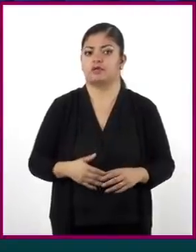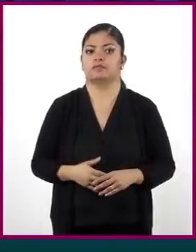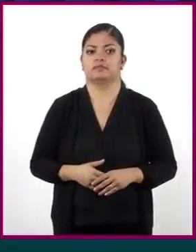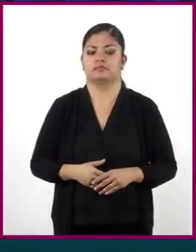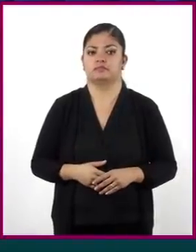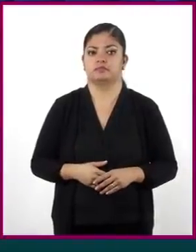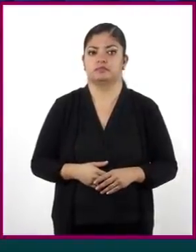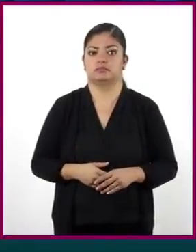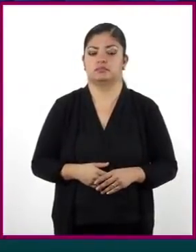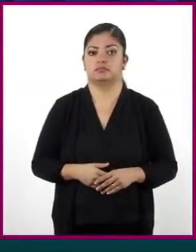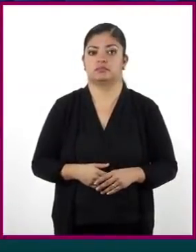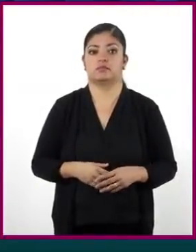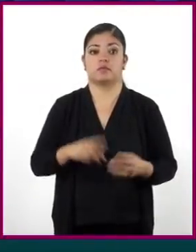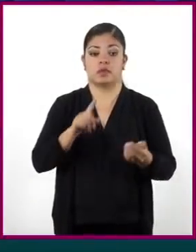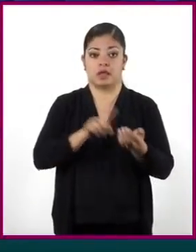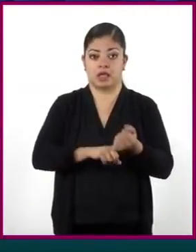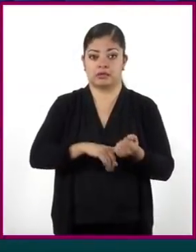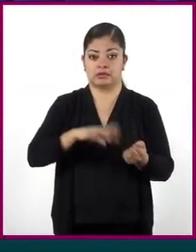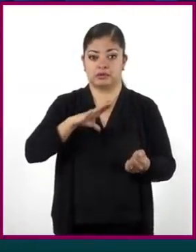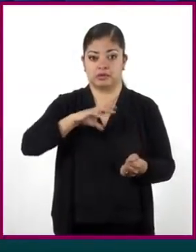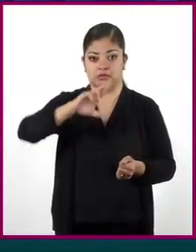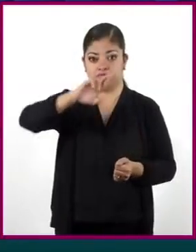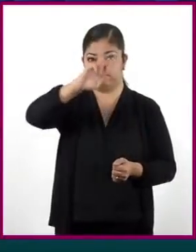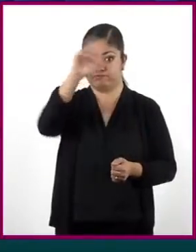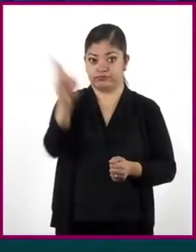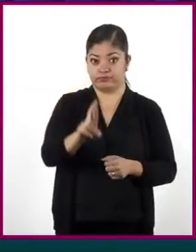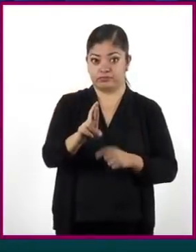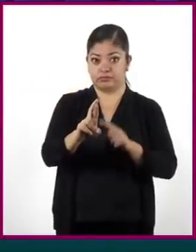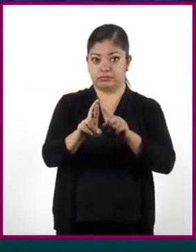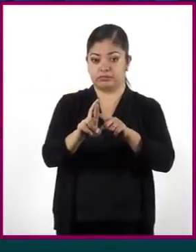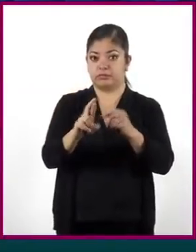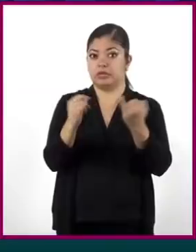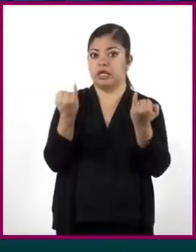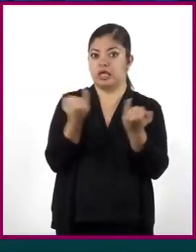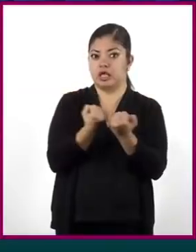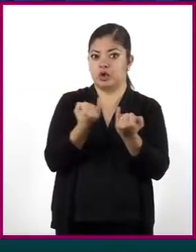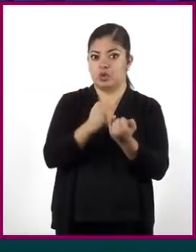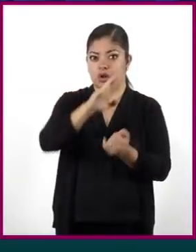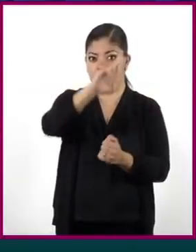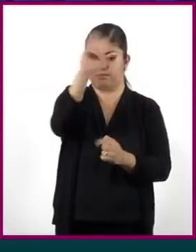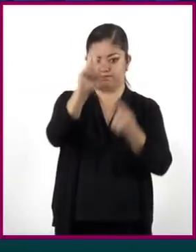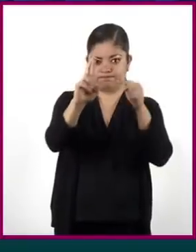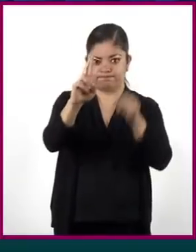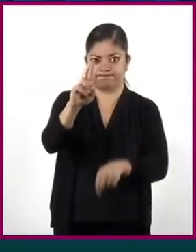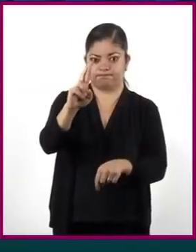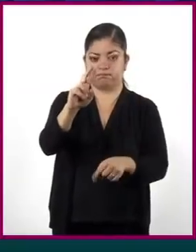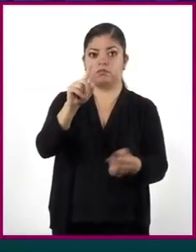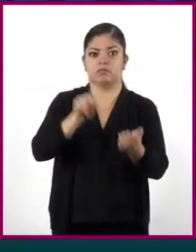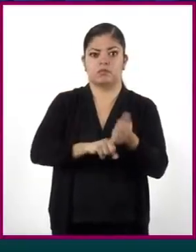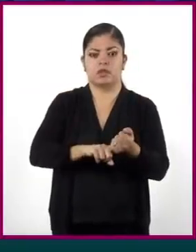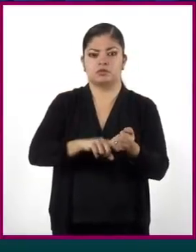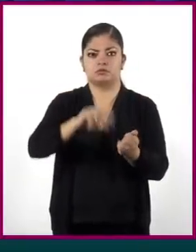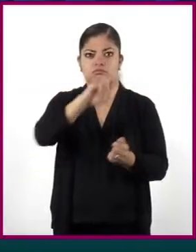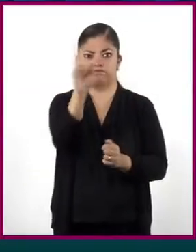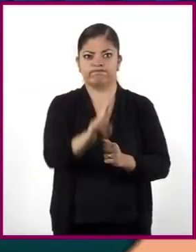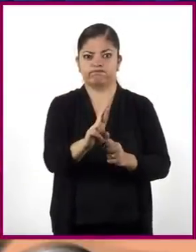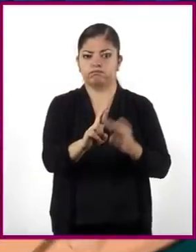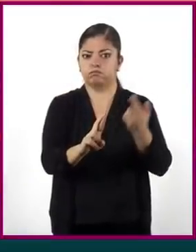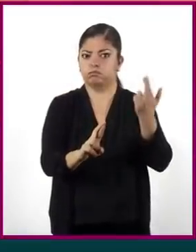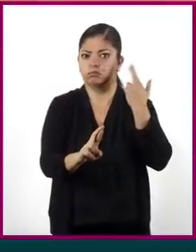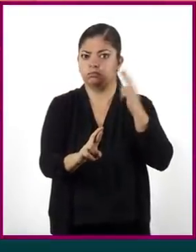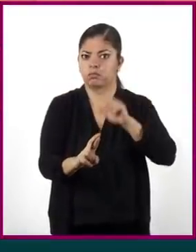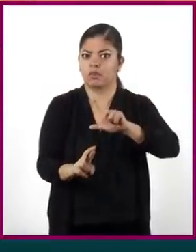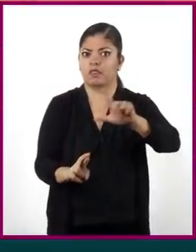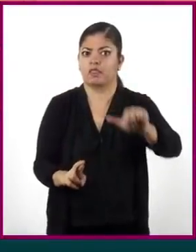El momento en que se ve un rayo se considera igual al momento en que cae, pero el sonido llega unos segundos después.